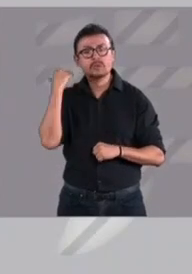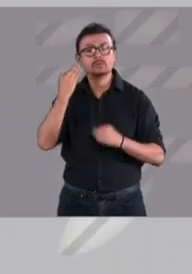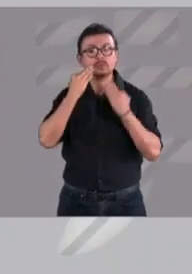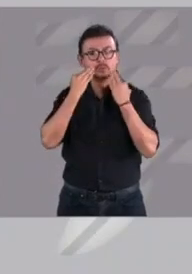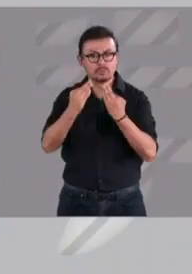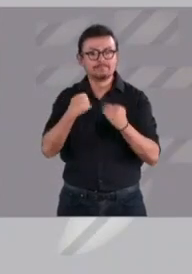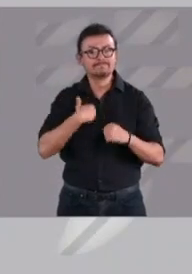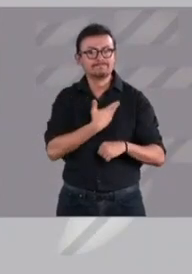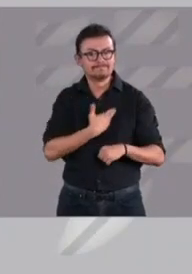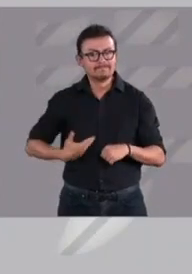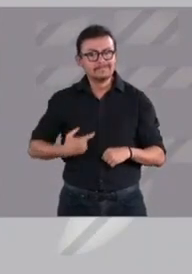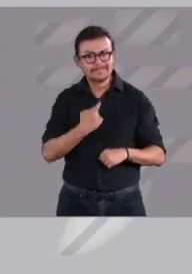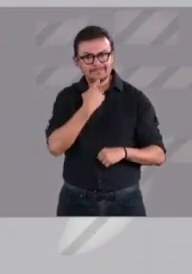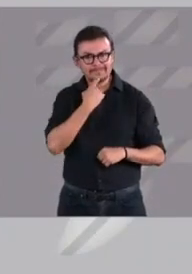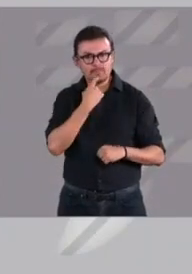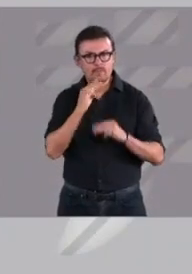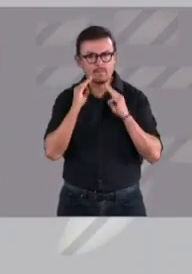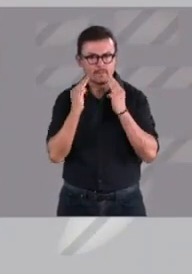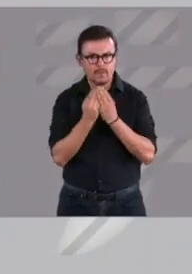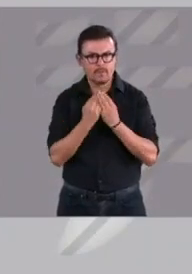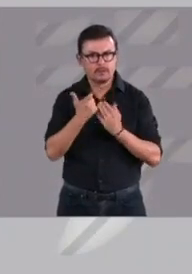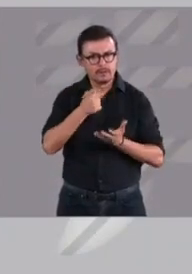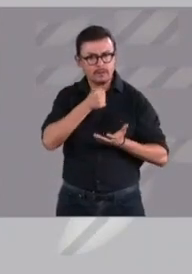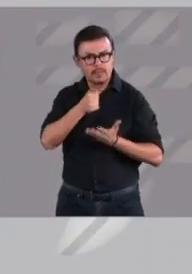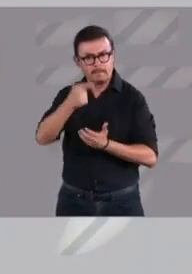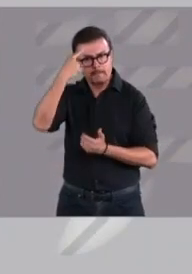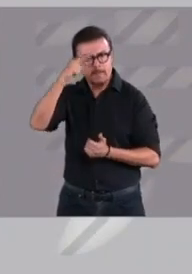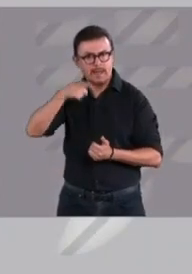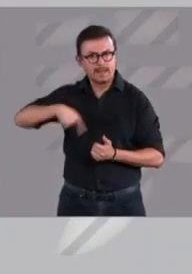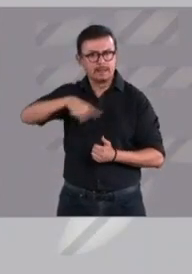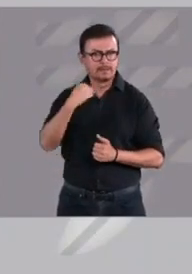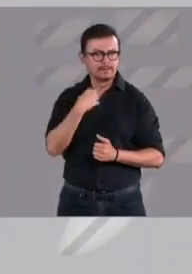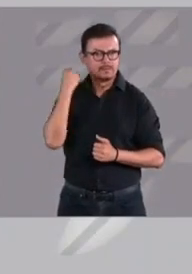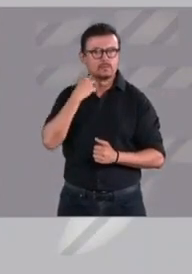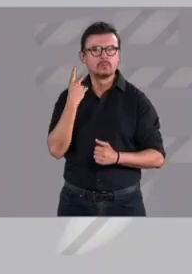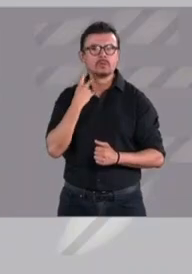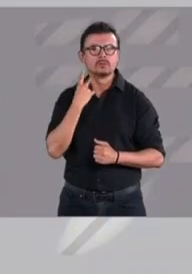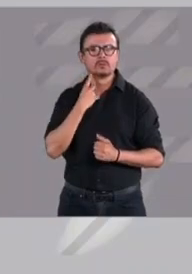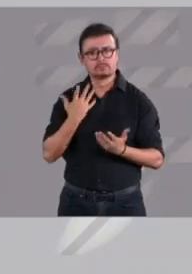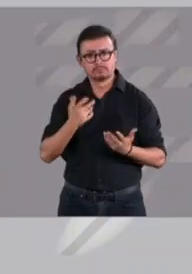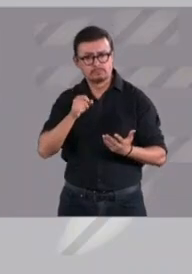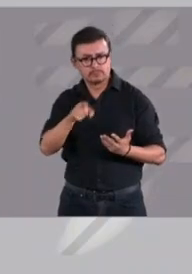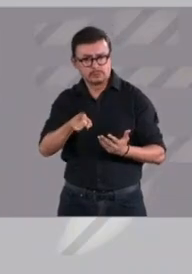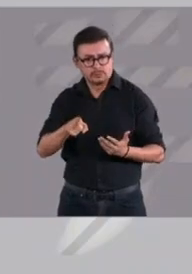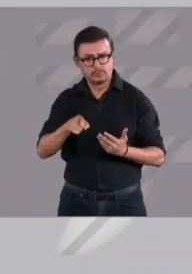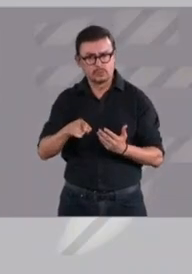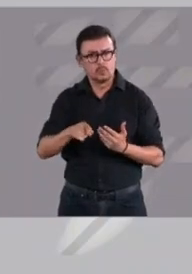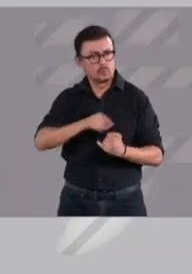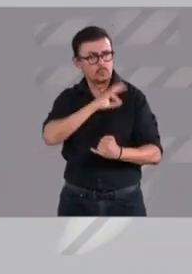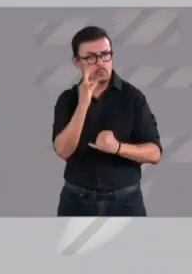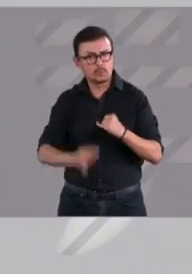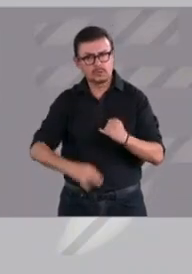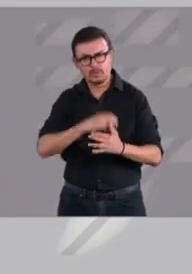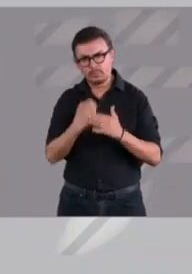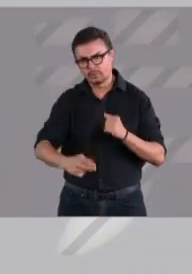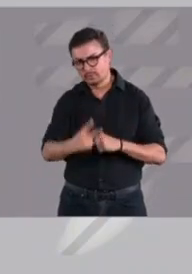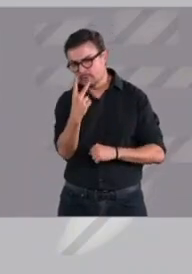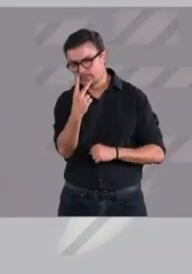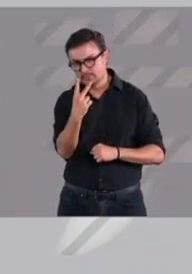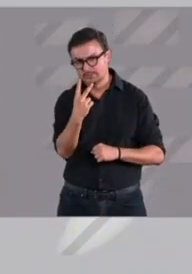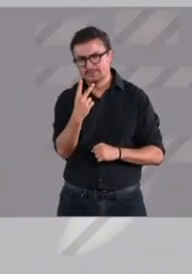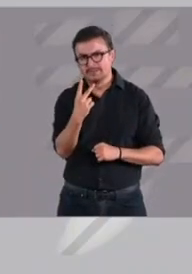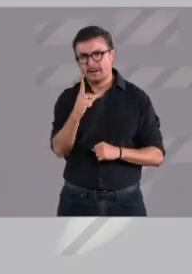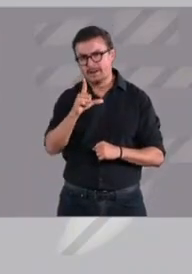campañas políticas. Y en el último capítulo, llamado La heredera, aquí dice